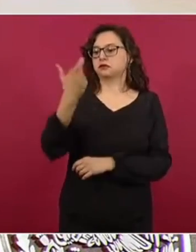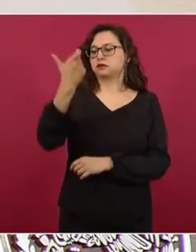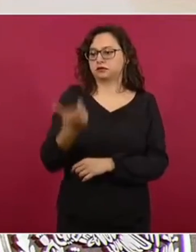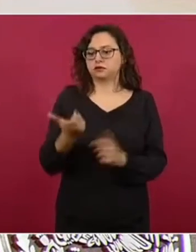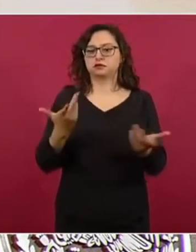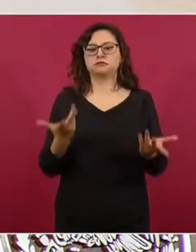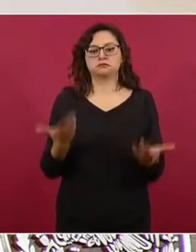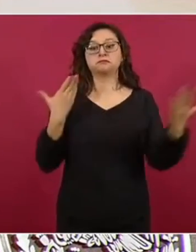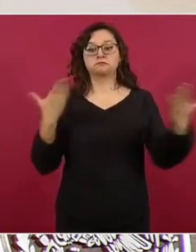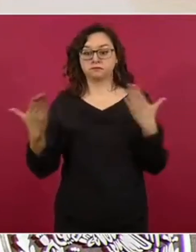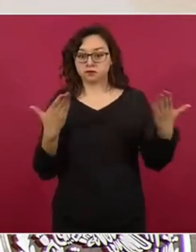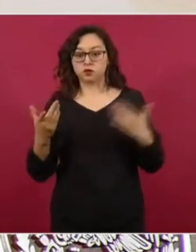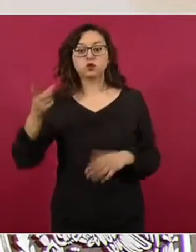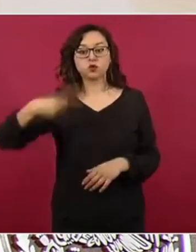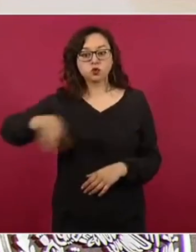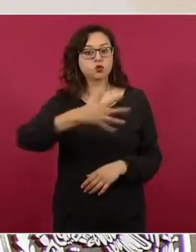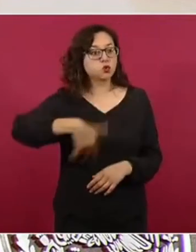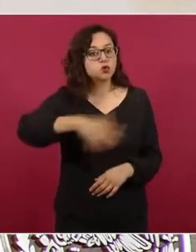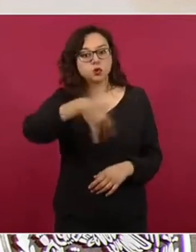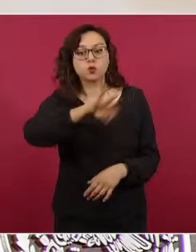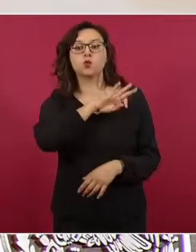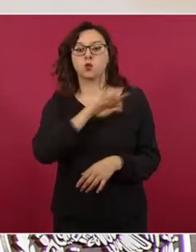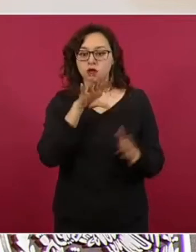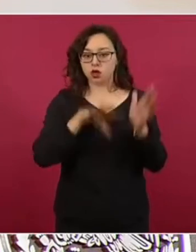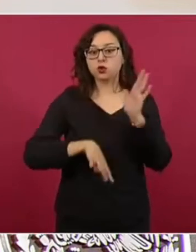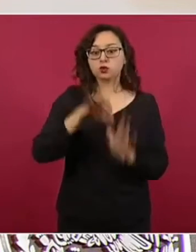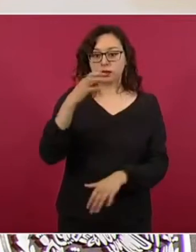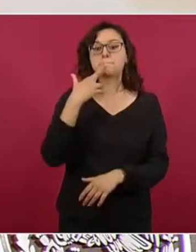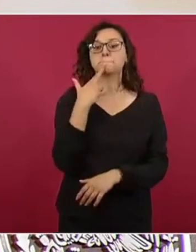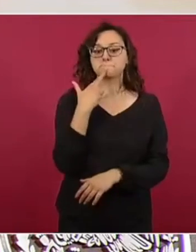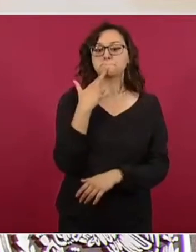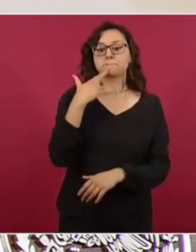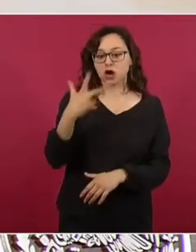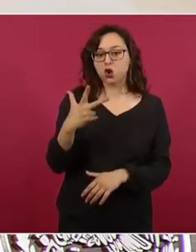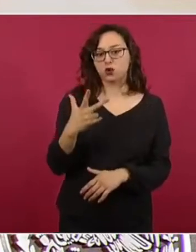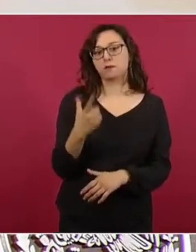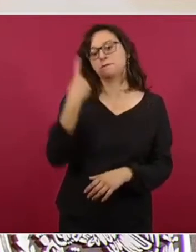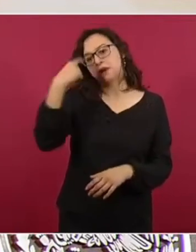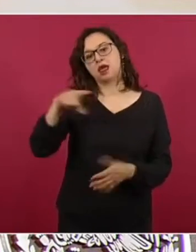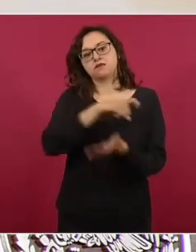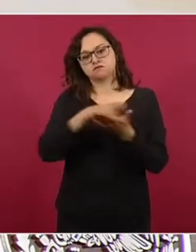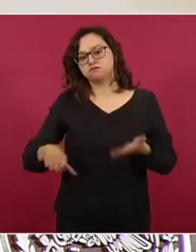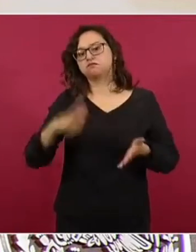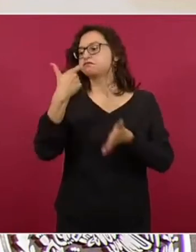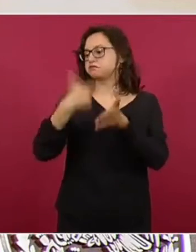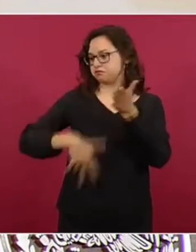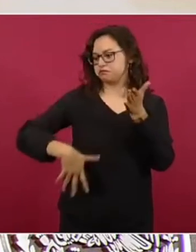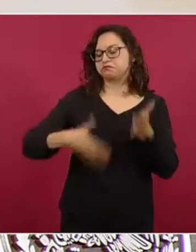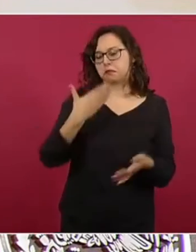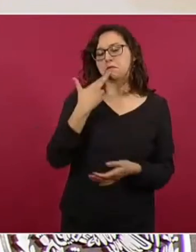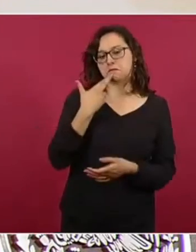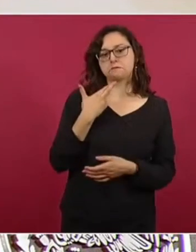Comparemos y vamos a encontrar la mejor opción para que podamos adquirir este paquete de forma